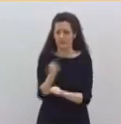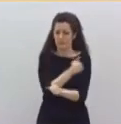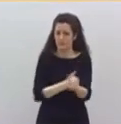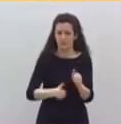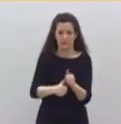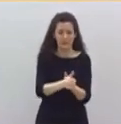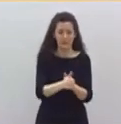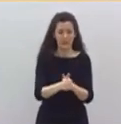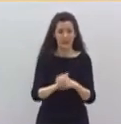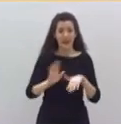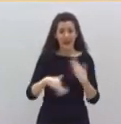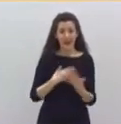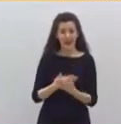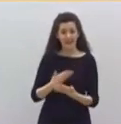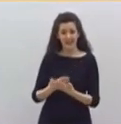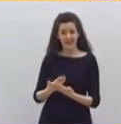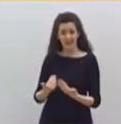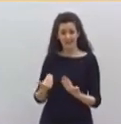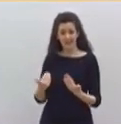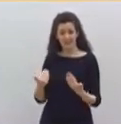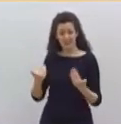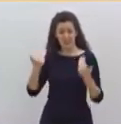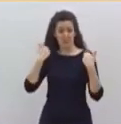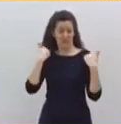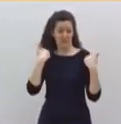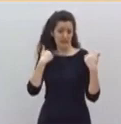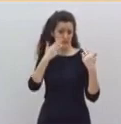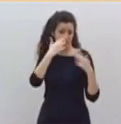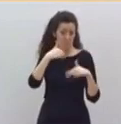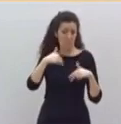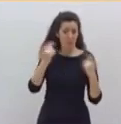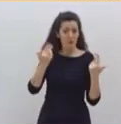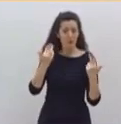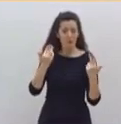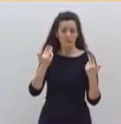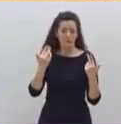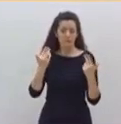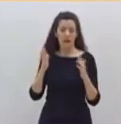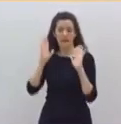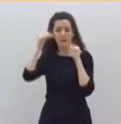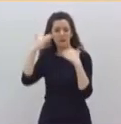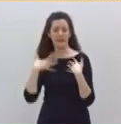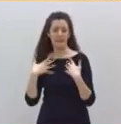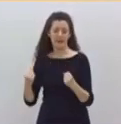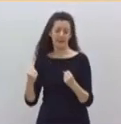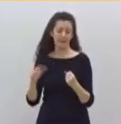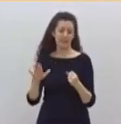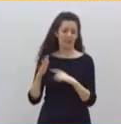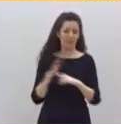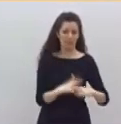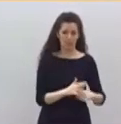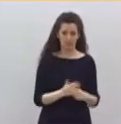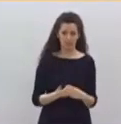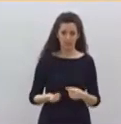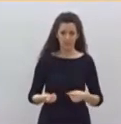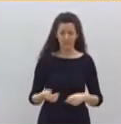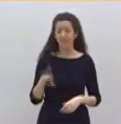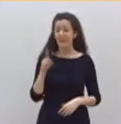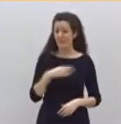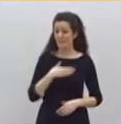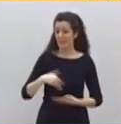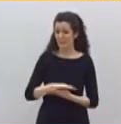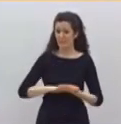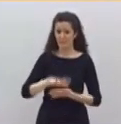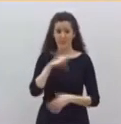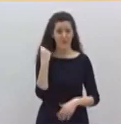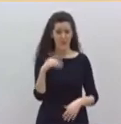en la atención sanitaria de forma absolutamente indecente. También quiero dirigirme a los jóvenes, una generación que apenas ha